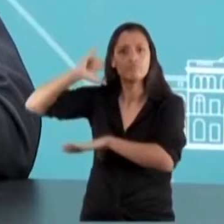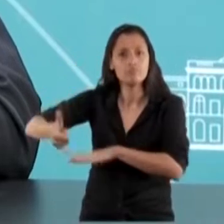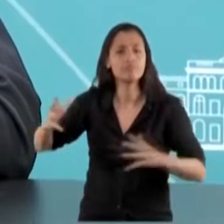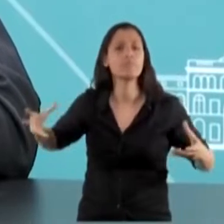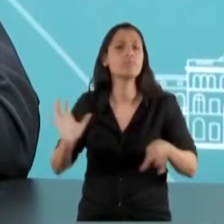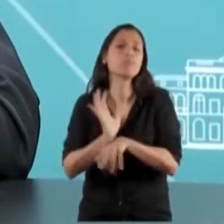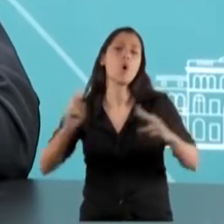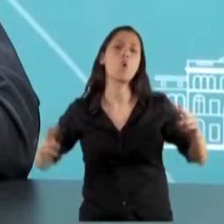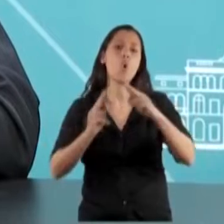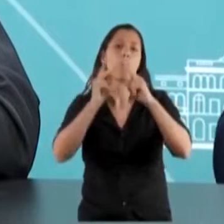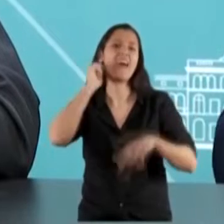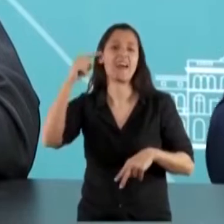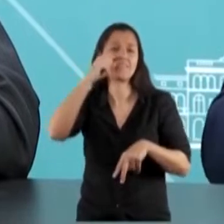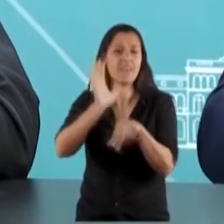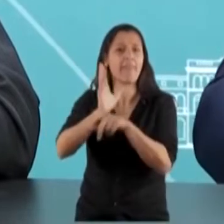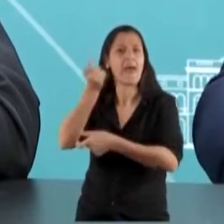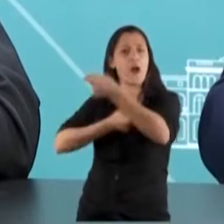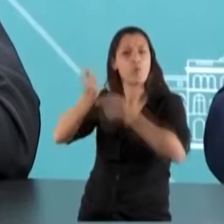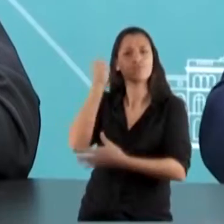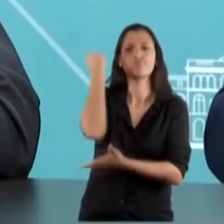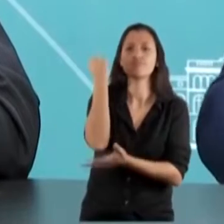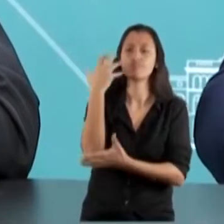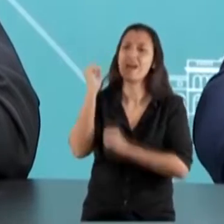las economías industriales más potentes.